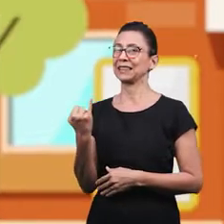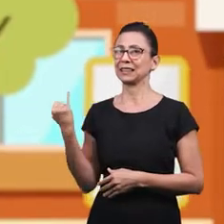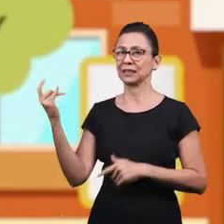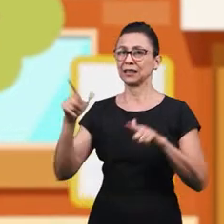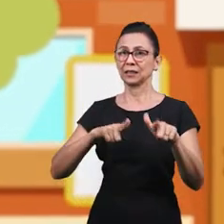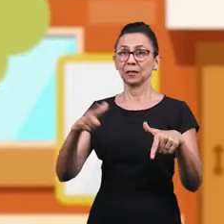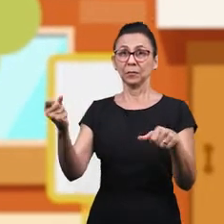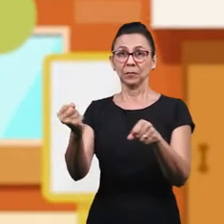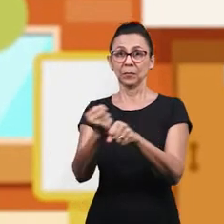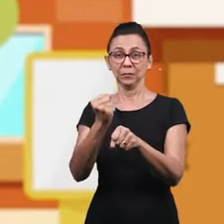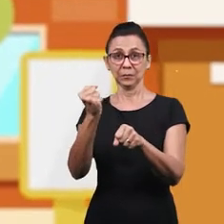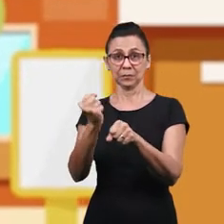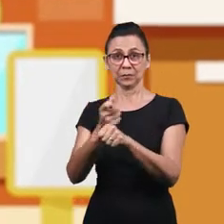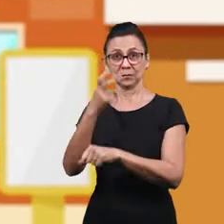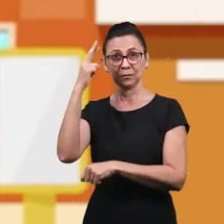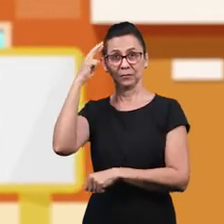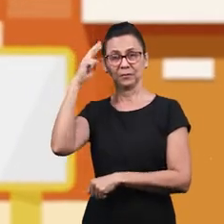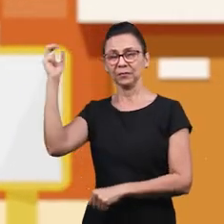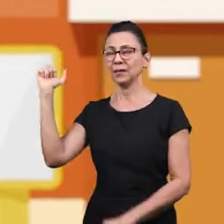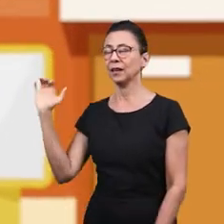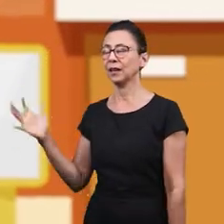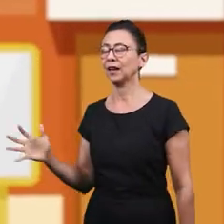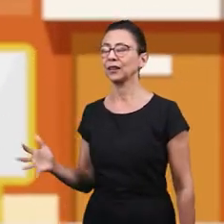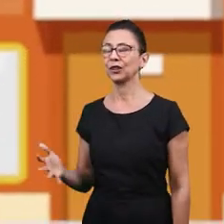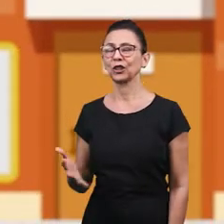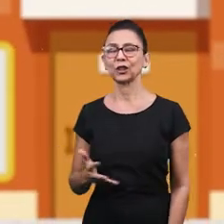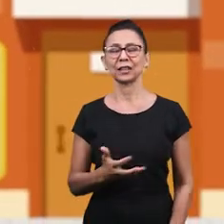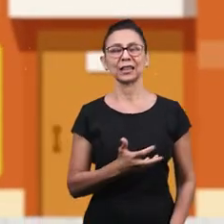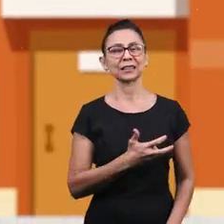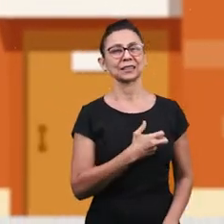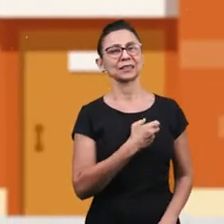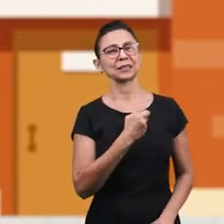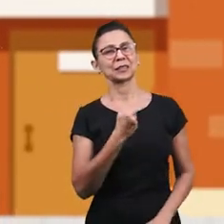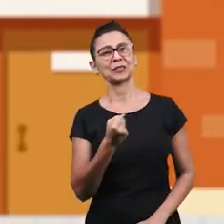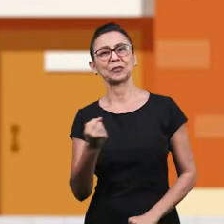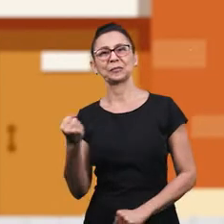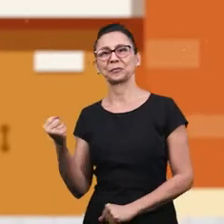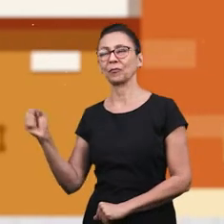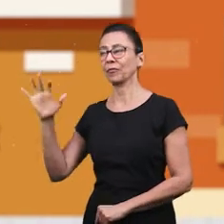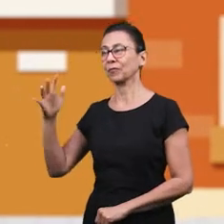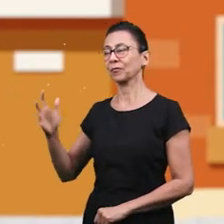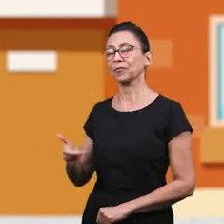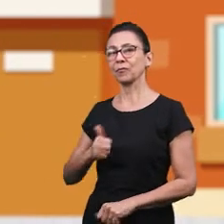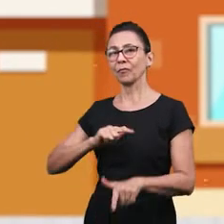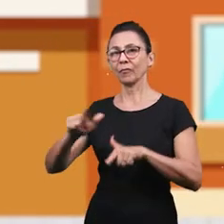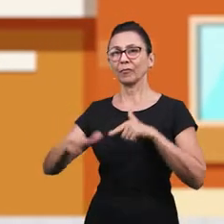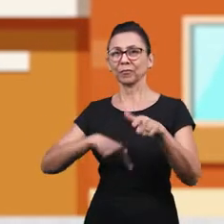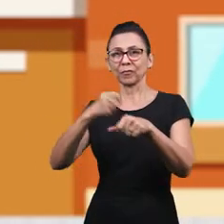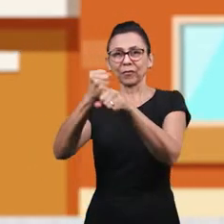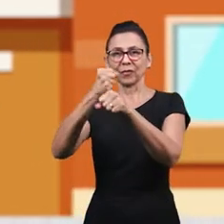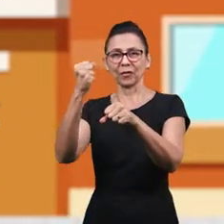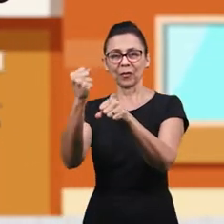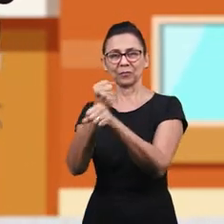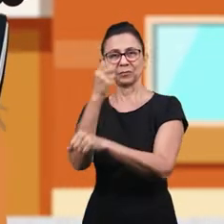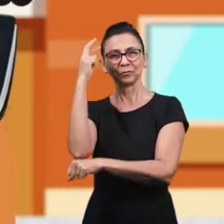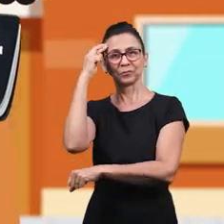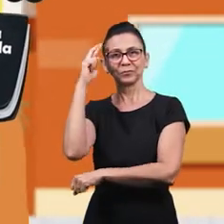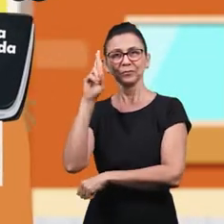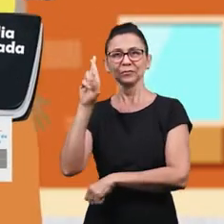Trabalar para Él es mi adoración Trabalar para Él es mi